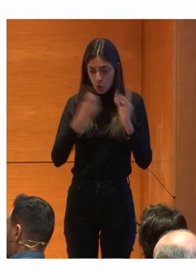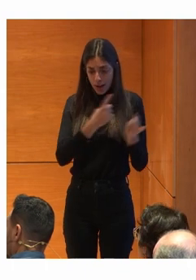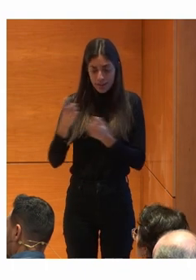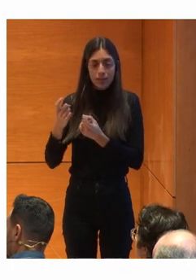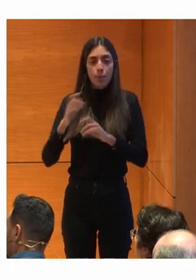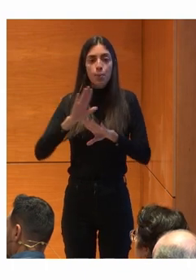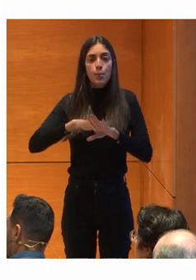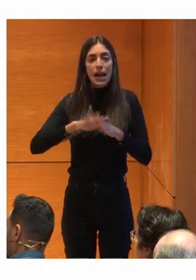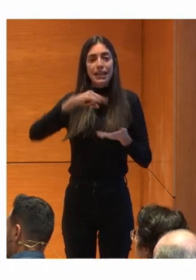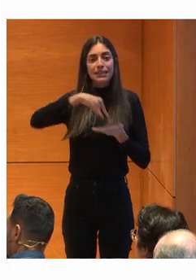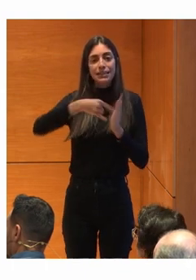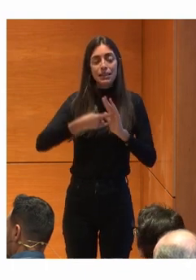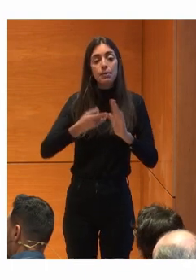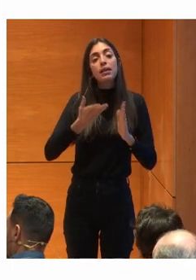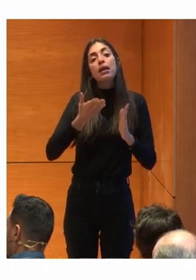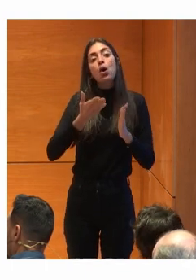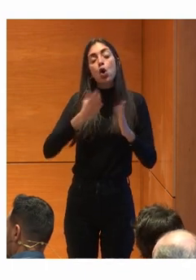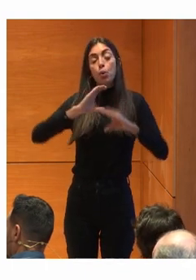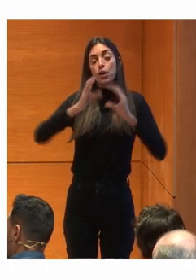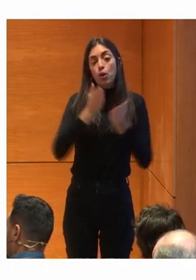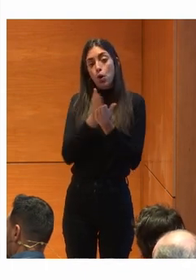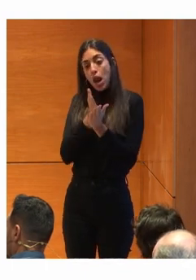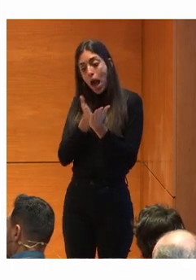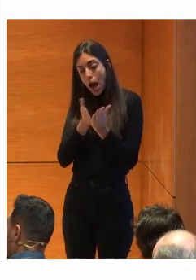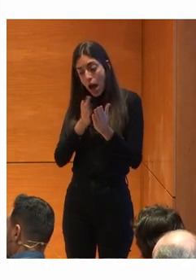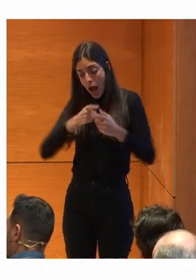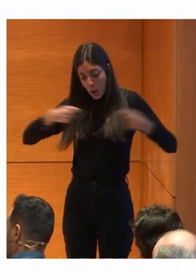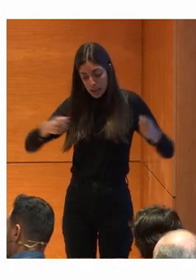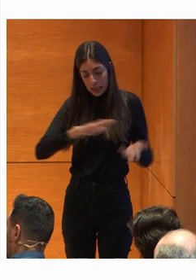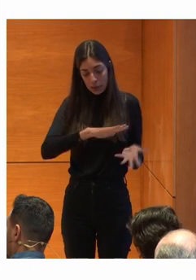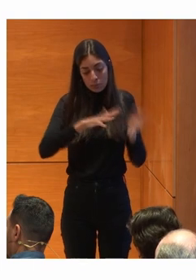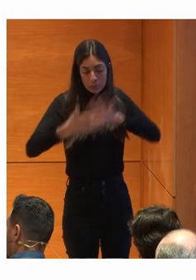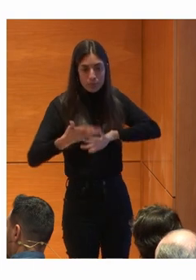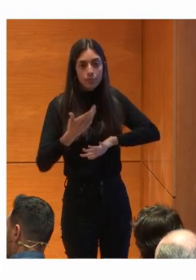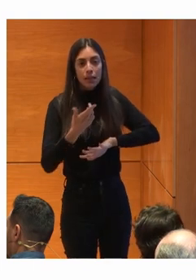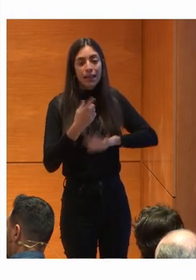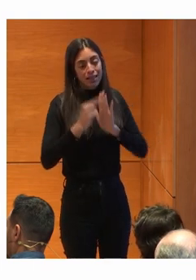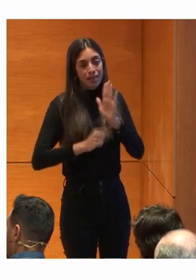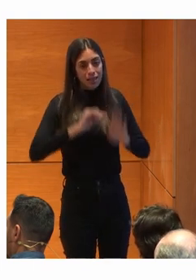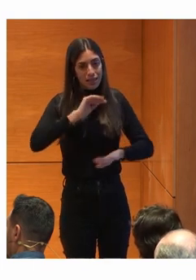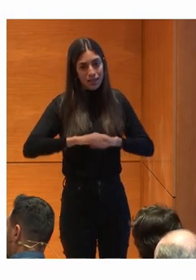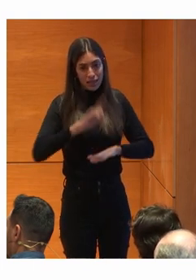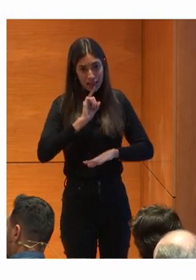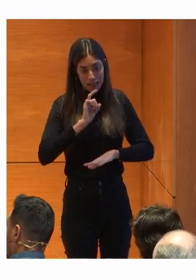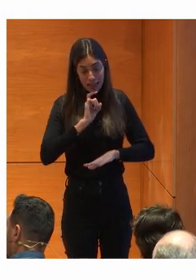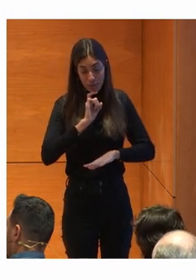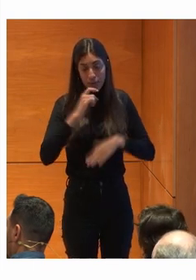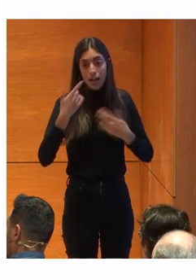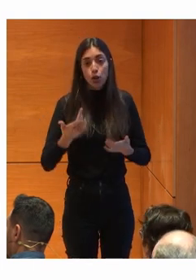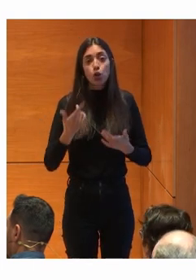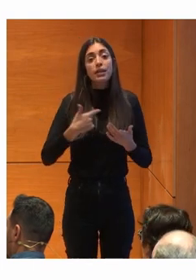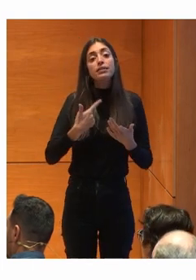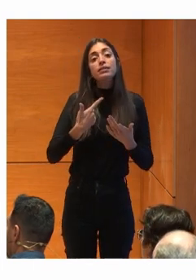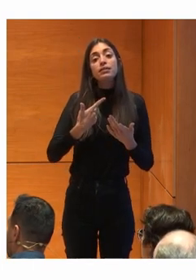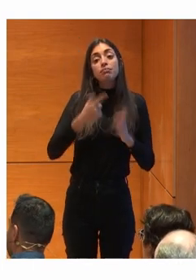implementación De sistemas de comunicación aumentativa Que no siguen Estos parámetros ¿Vale? Con lo cual Esto significa Que estamos